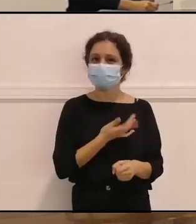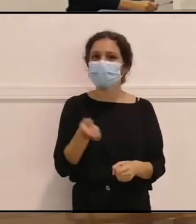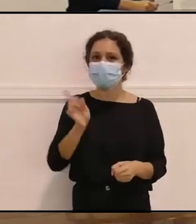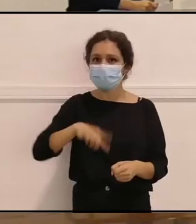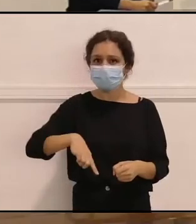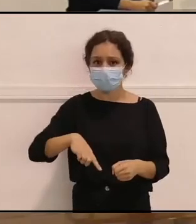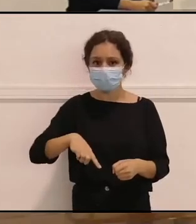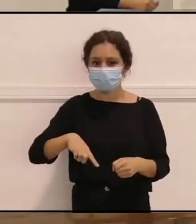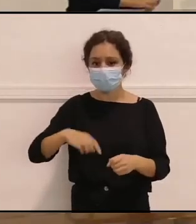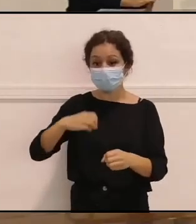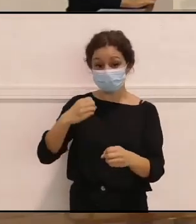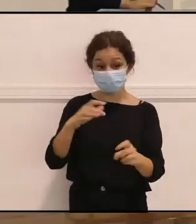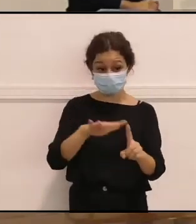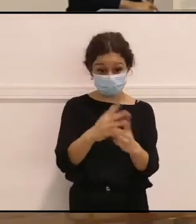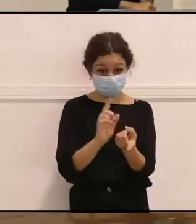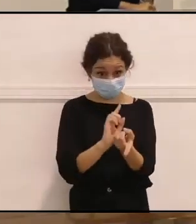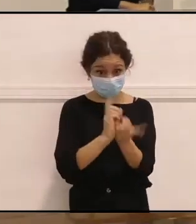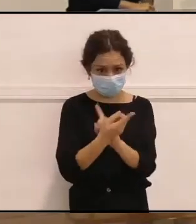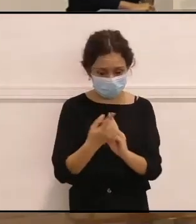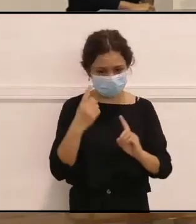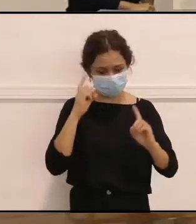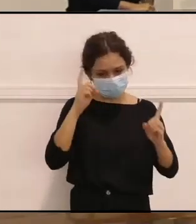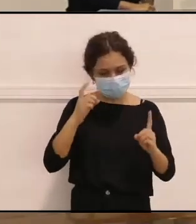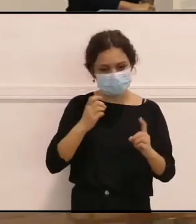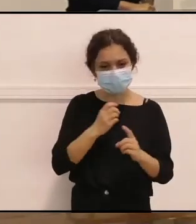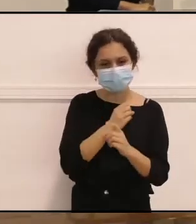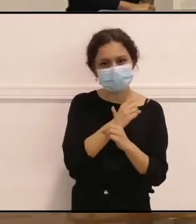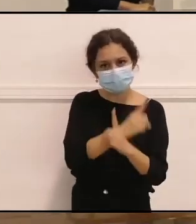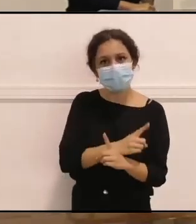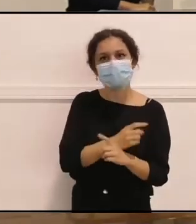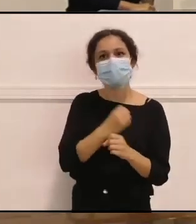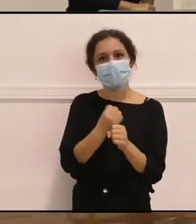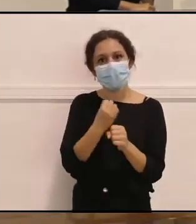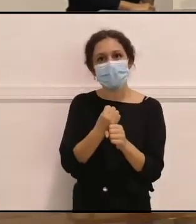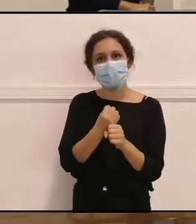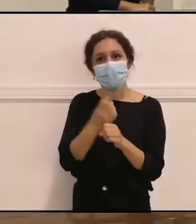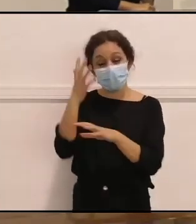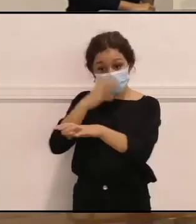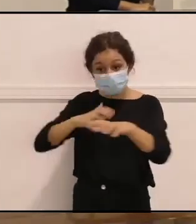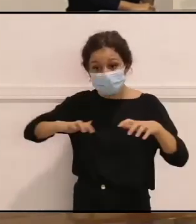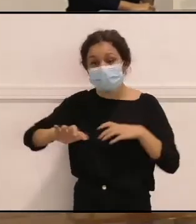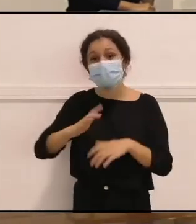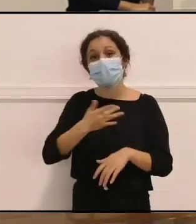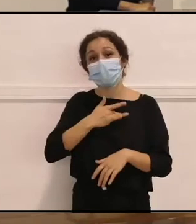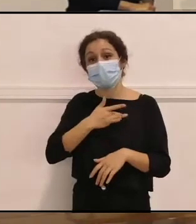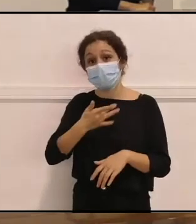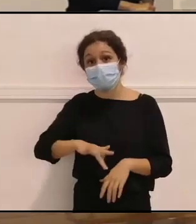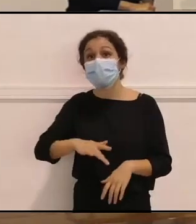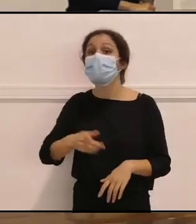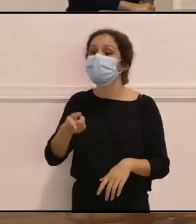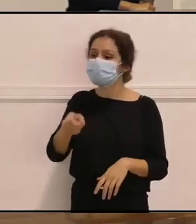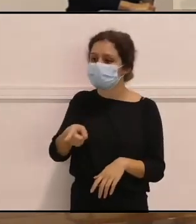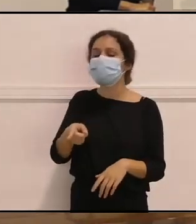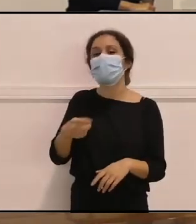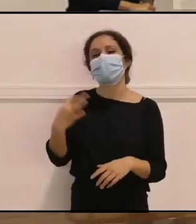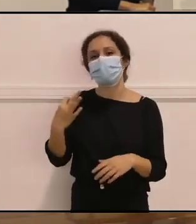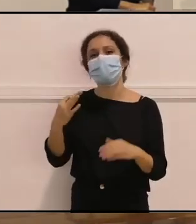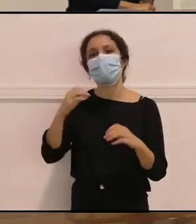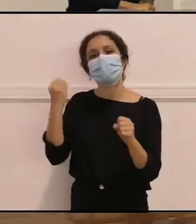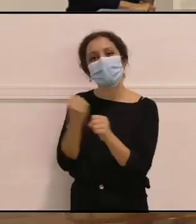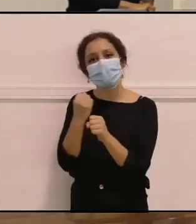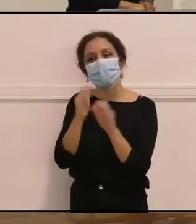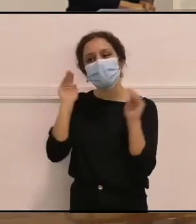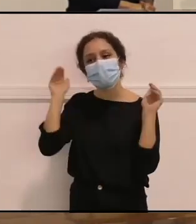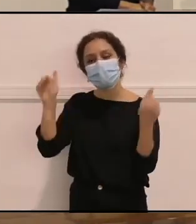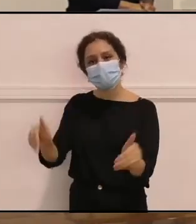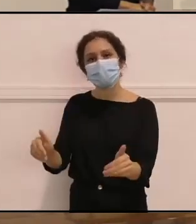indiferentes, ¿no? Yo creo que la empatía, la compasión, etcétera, son elementos que se pueden trabajar, ¿no? Hay gente que a lo mejor